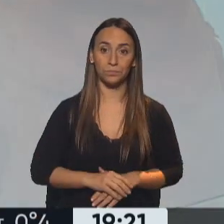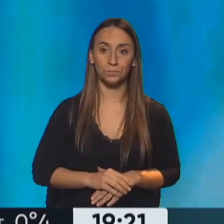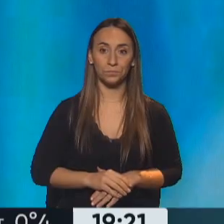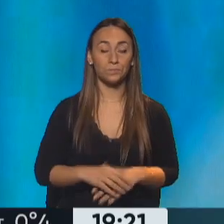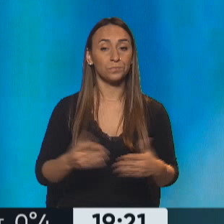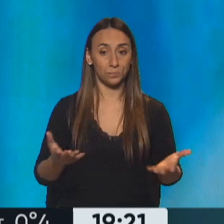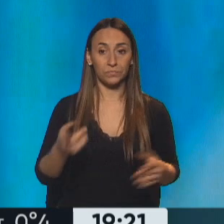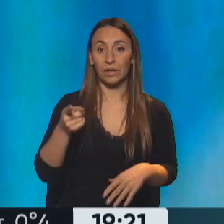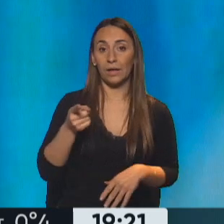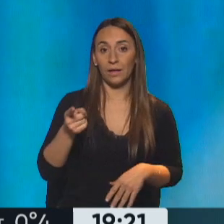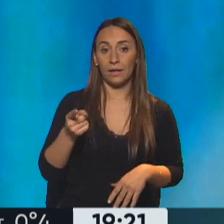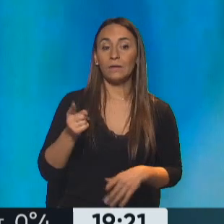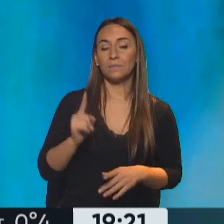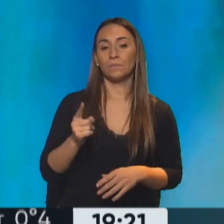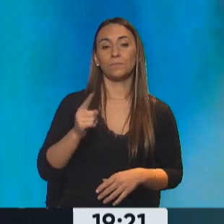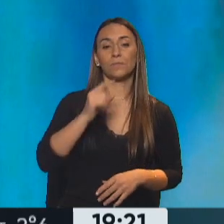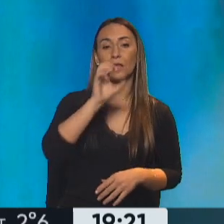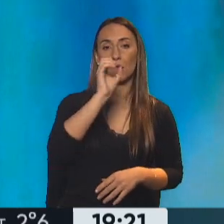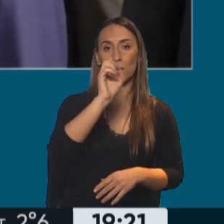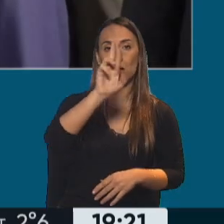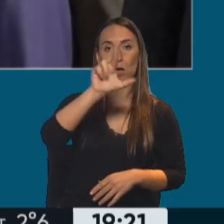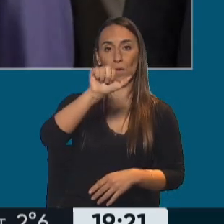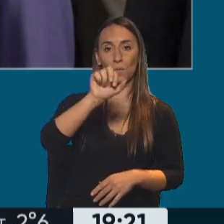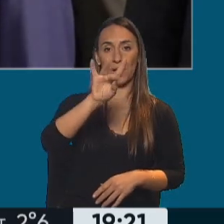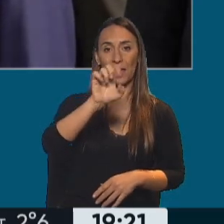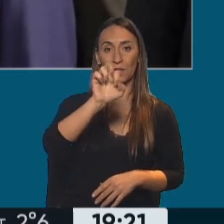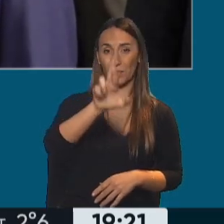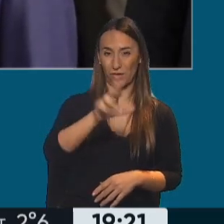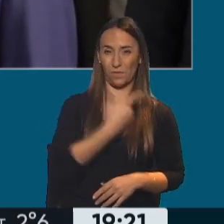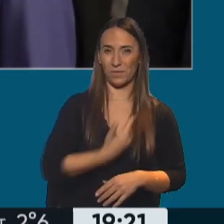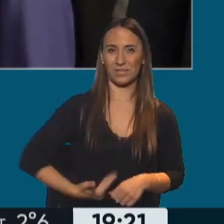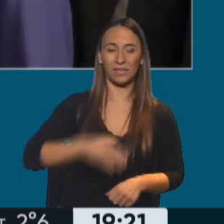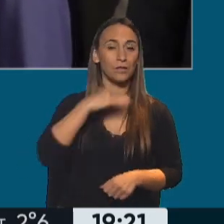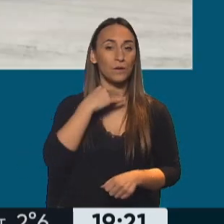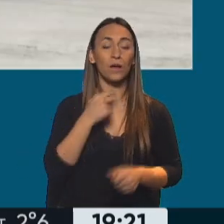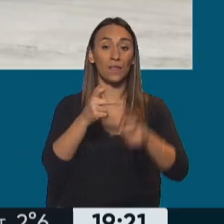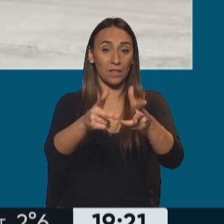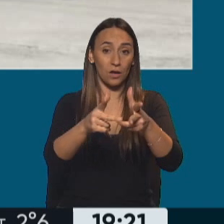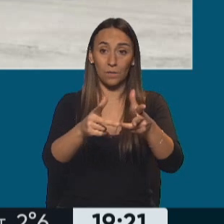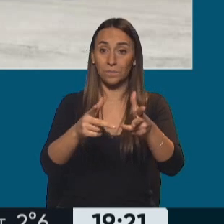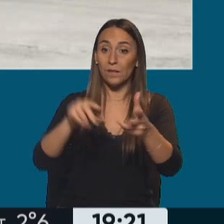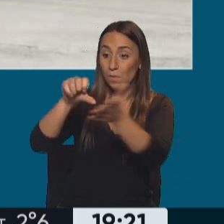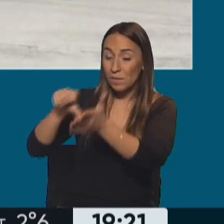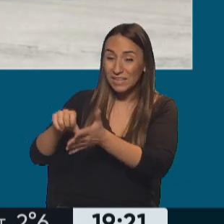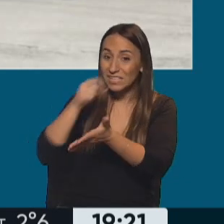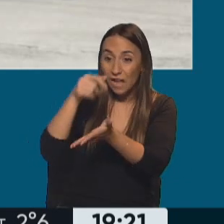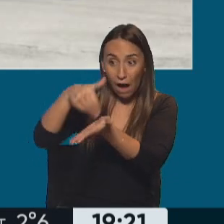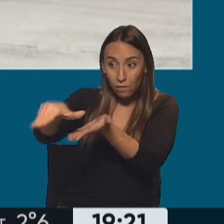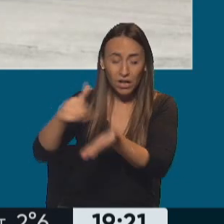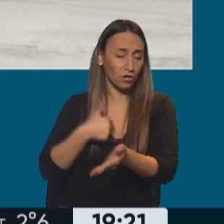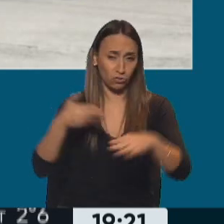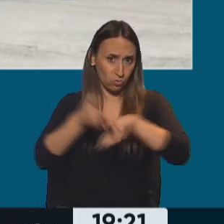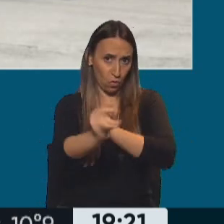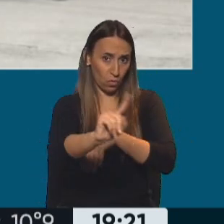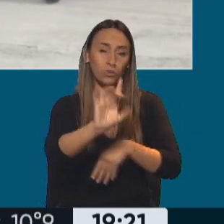Lo escuchamos, Andrés Manuel López Obrador, que nadie excluya a nadie. De hecho, dijo, si se excluye a estos países, yo no voy, va a ir el